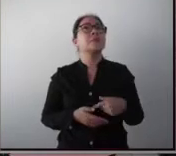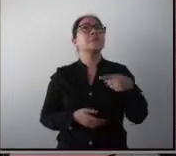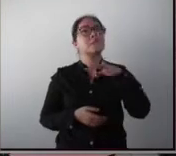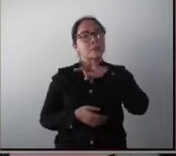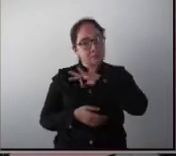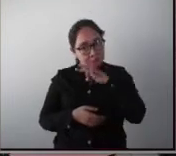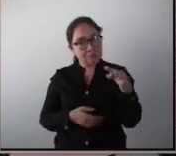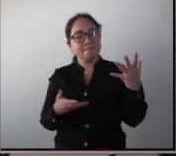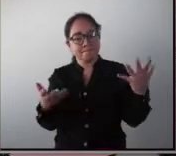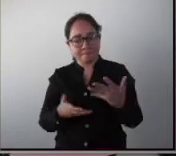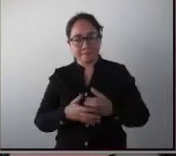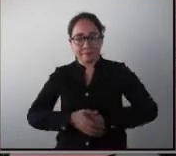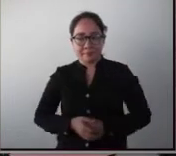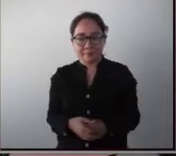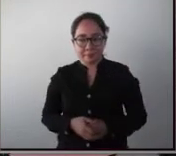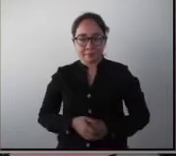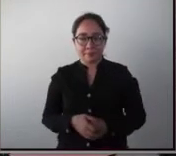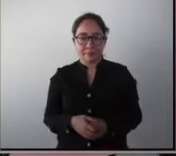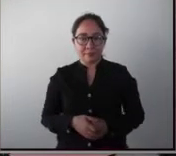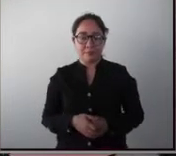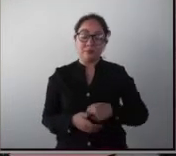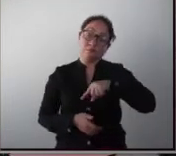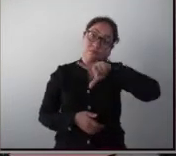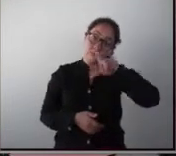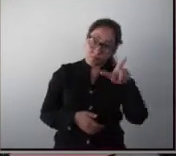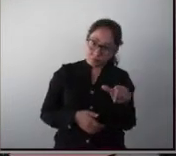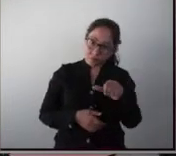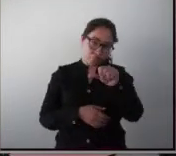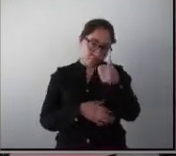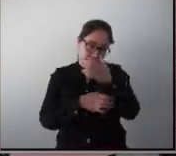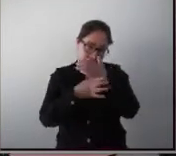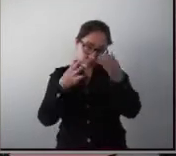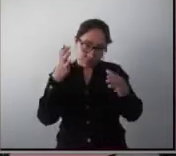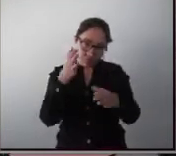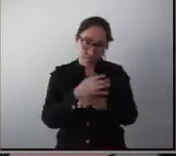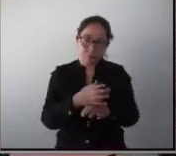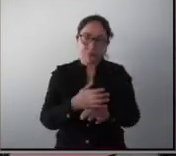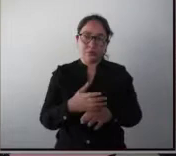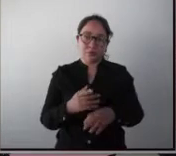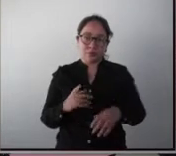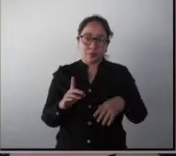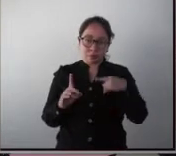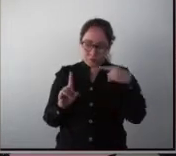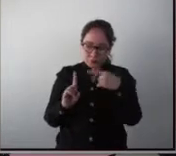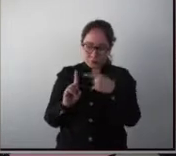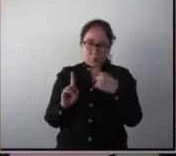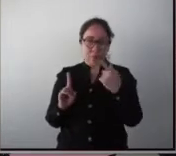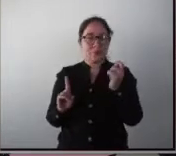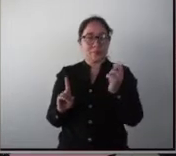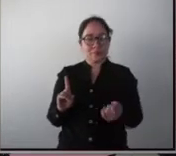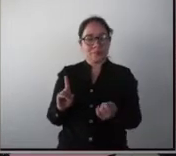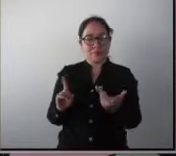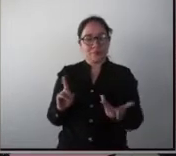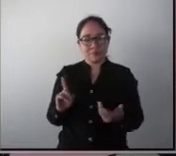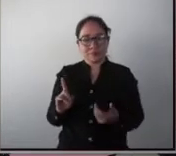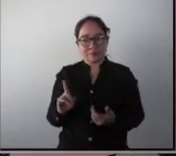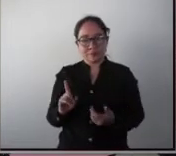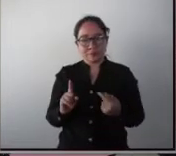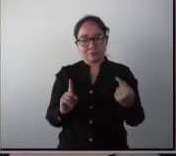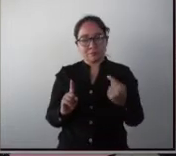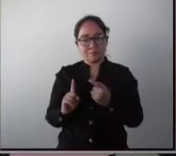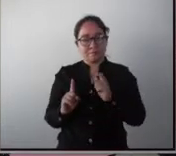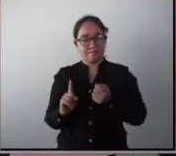hacer esto. Luego hicimos otras cosas, lo que tú hiciste de este